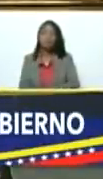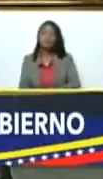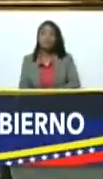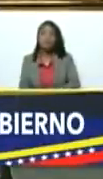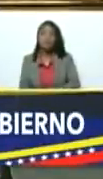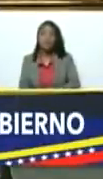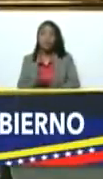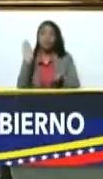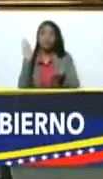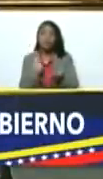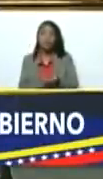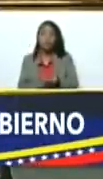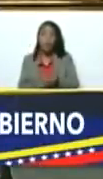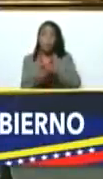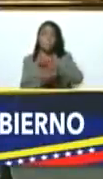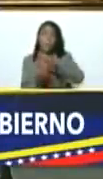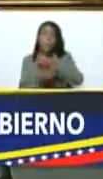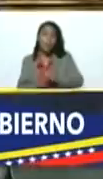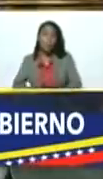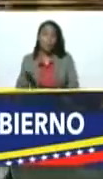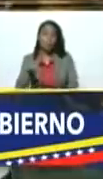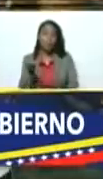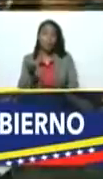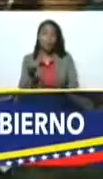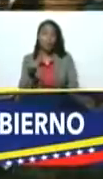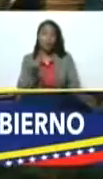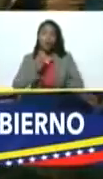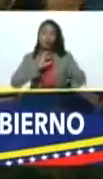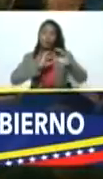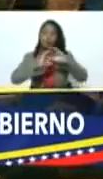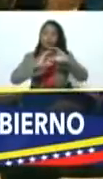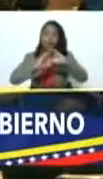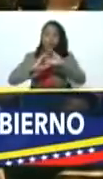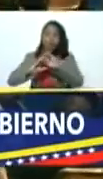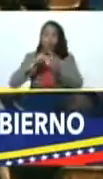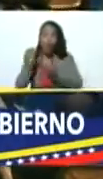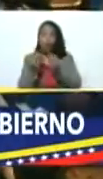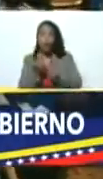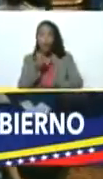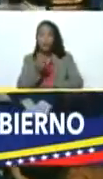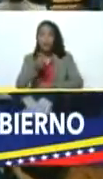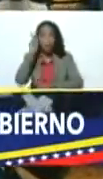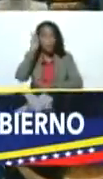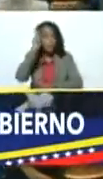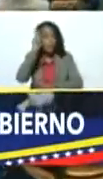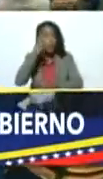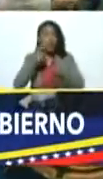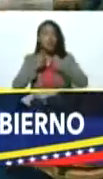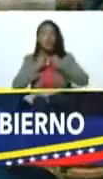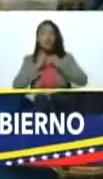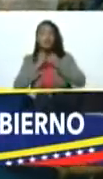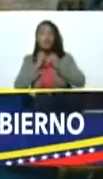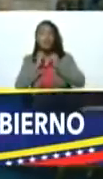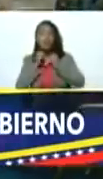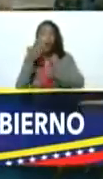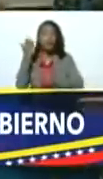Establecer las prioridades, lo más importante. conversadito, como decía nuestro profe Aristóbulo Isturi,